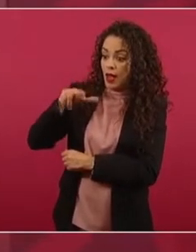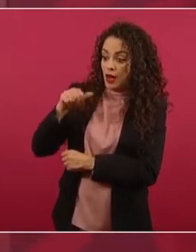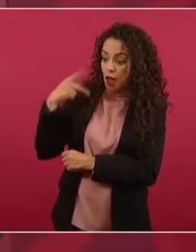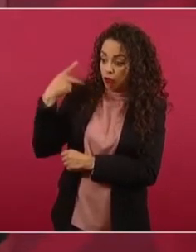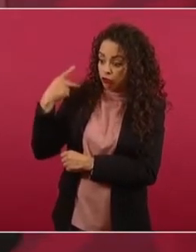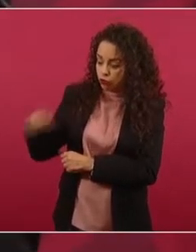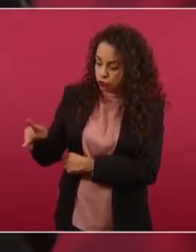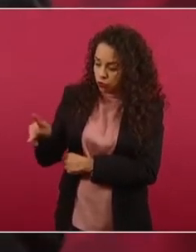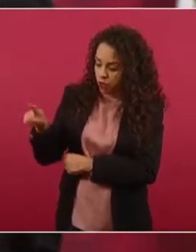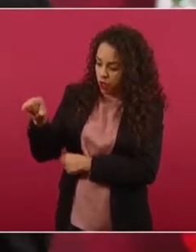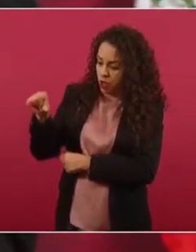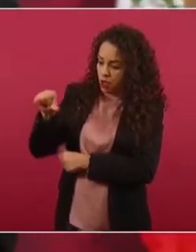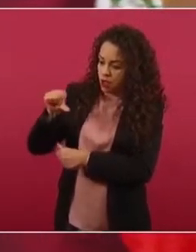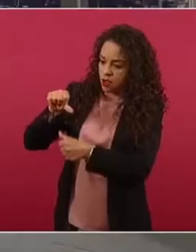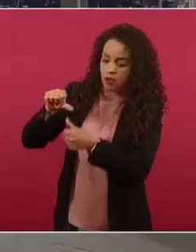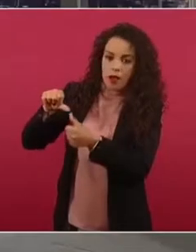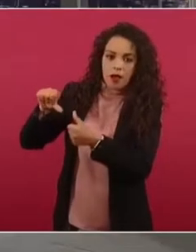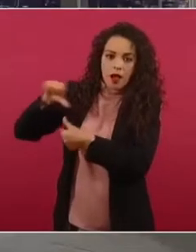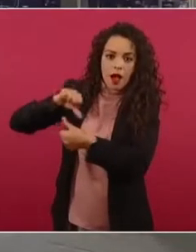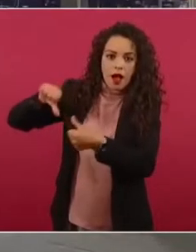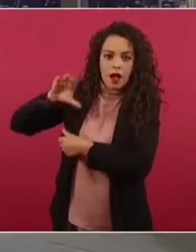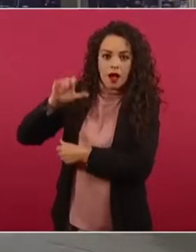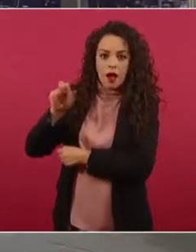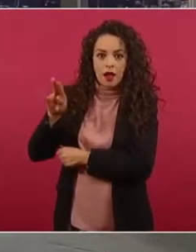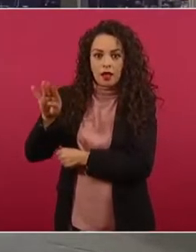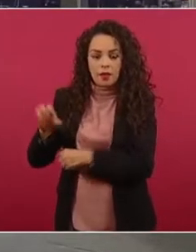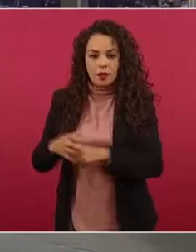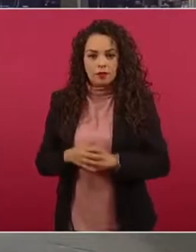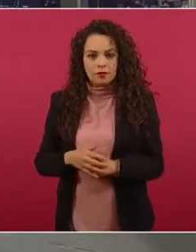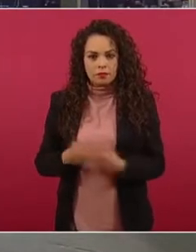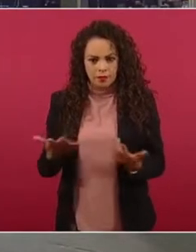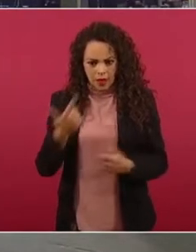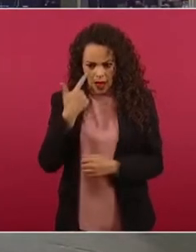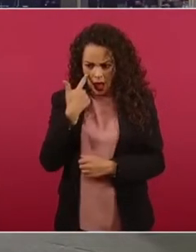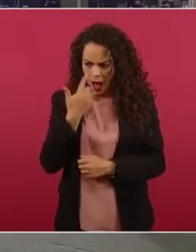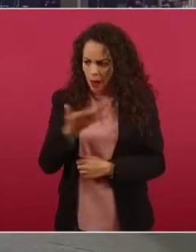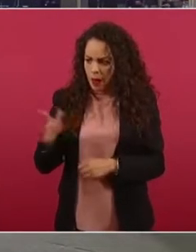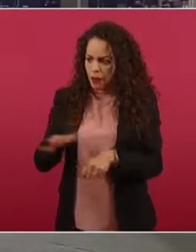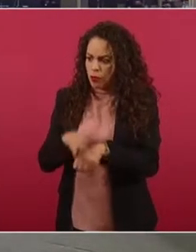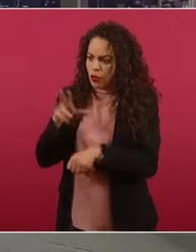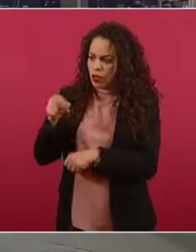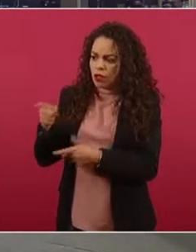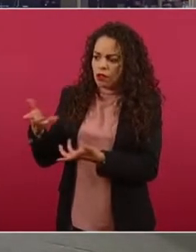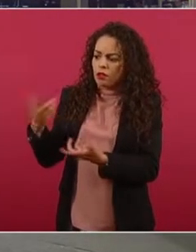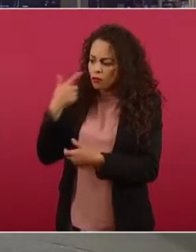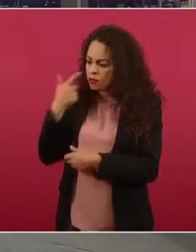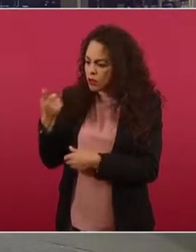A ver, ¿por qué no vamos a recrear eso? Porque quiero también dar respuesta